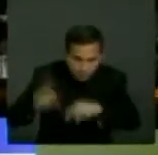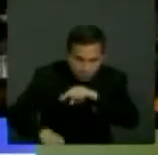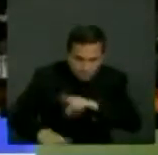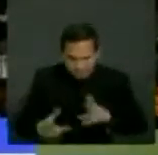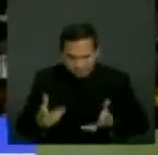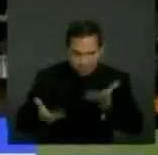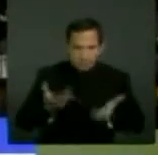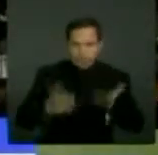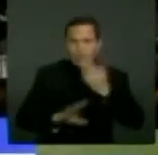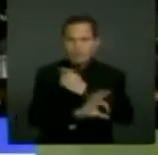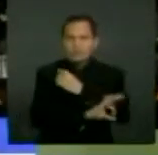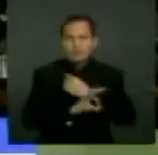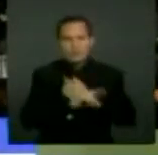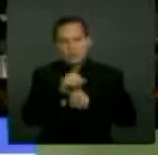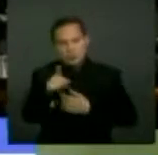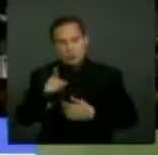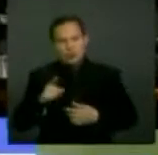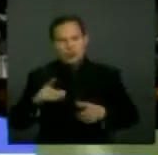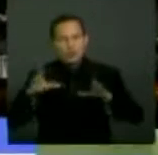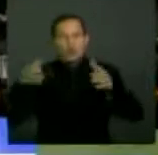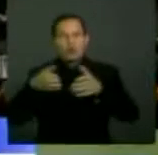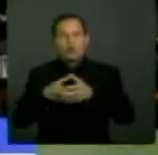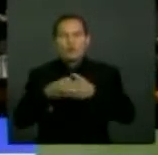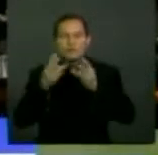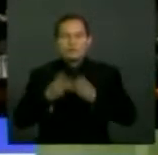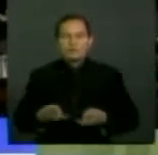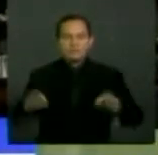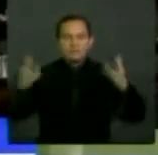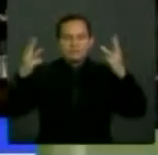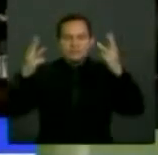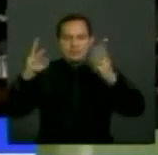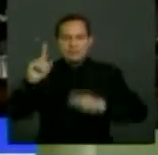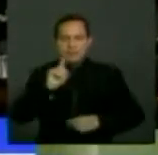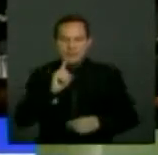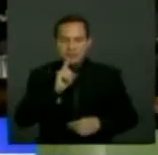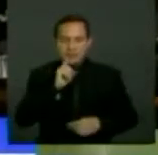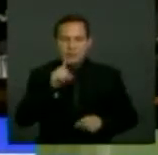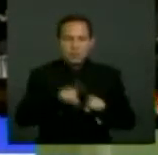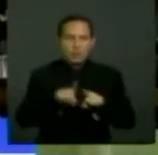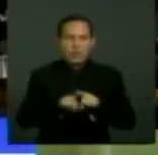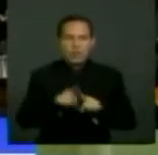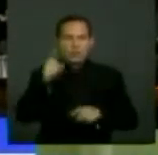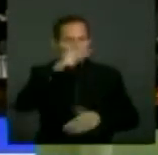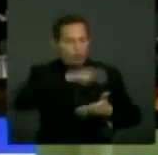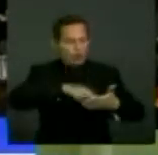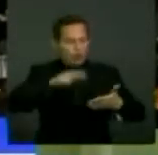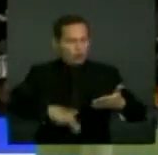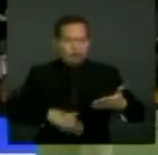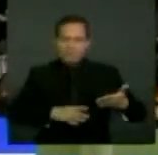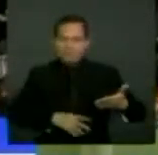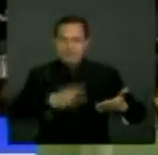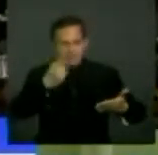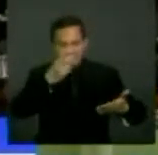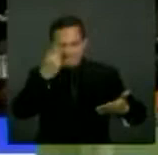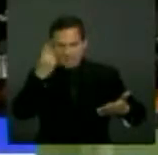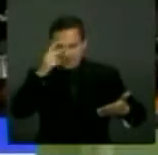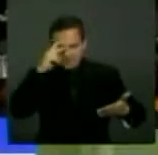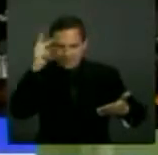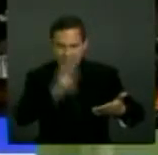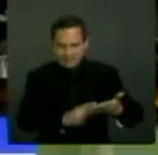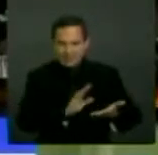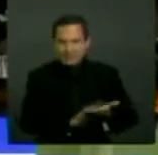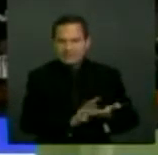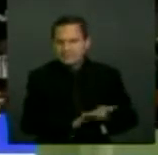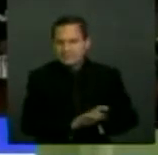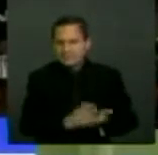el Comité de Naciones Unidas como violatorios de la Convención en sus múltiples observaciones a diferentes países y más recientemente en su observación general.